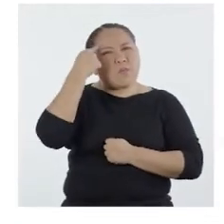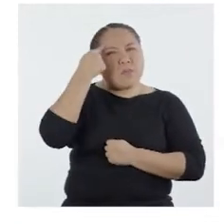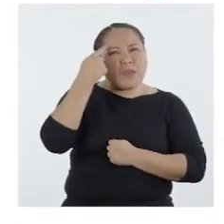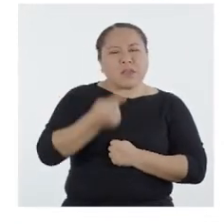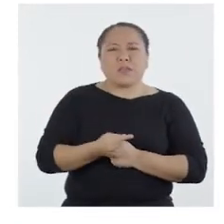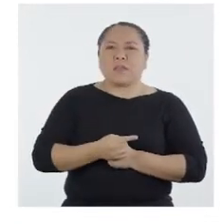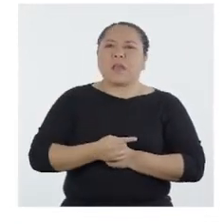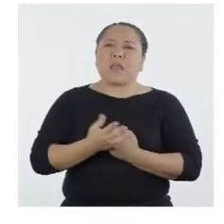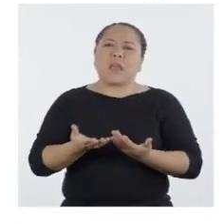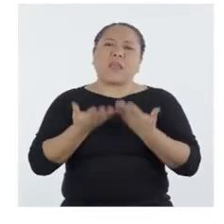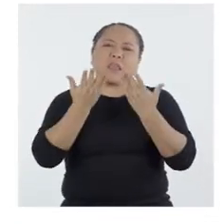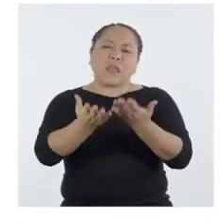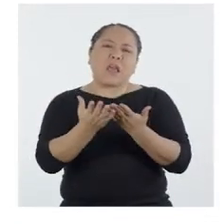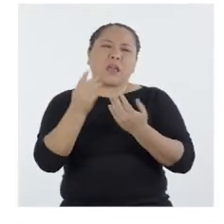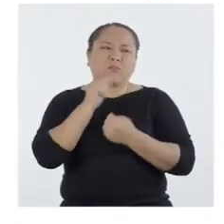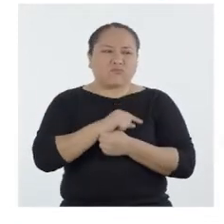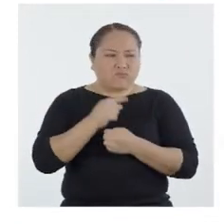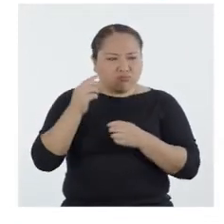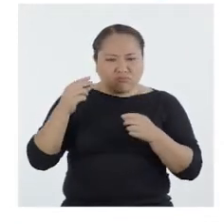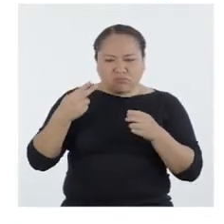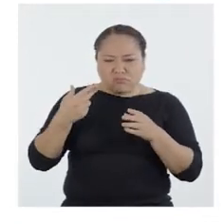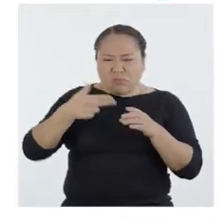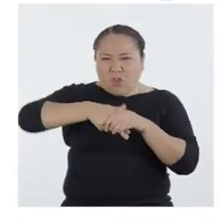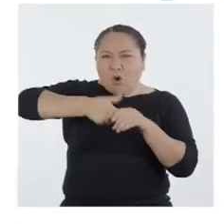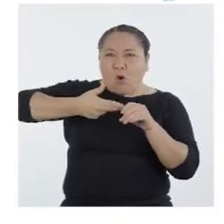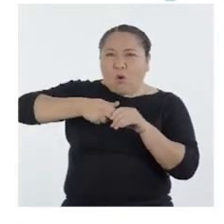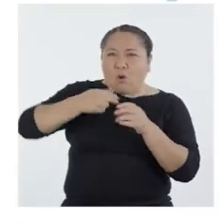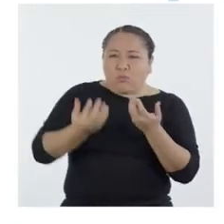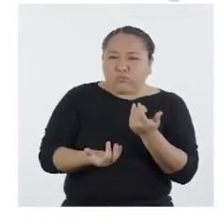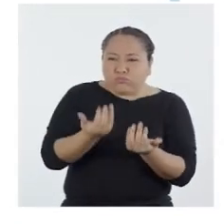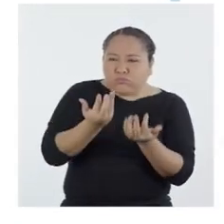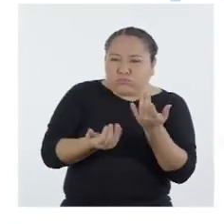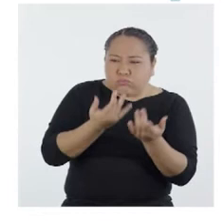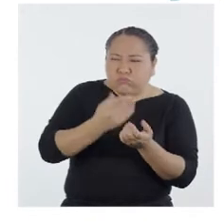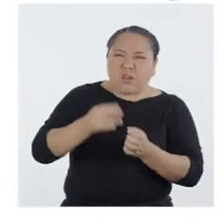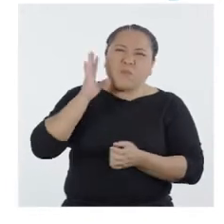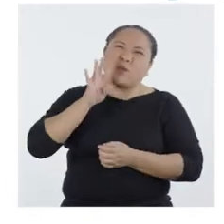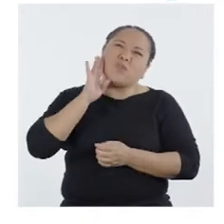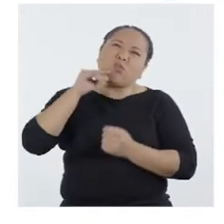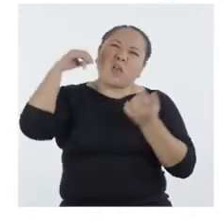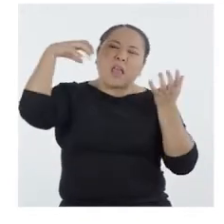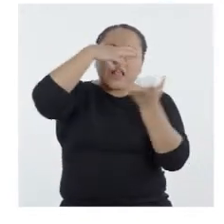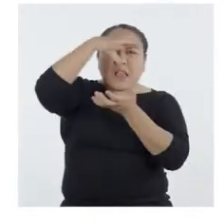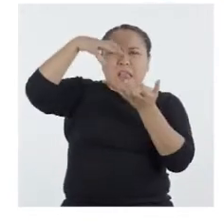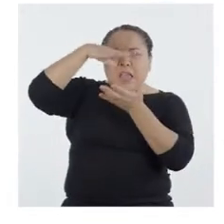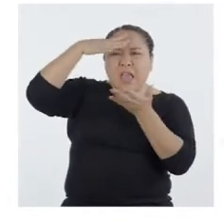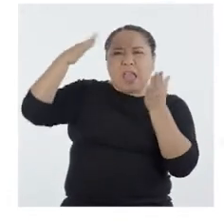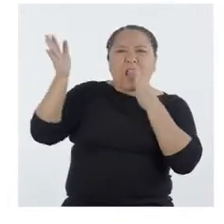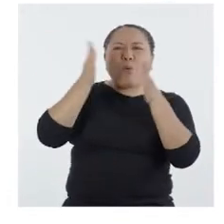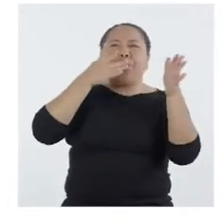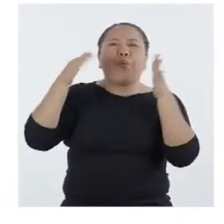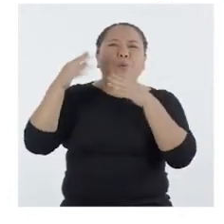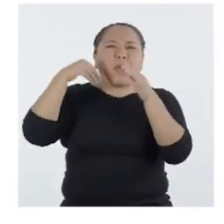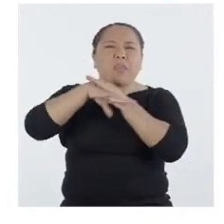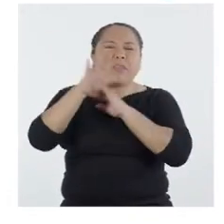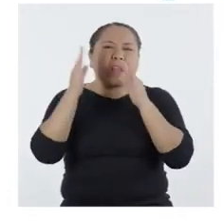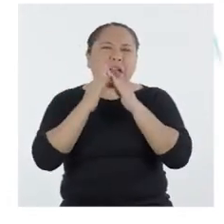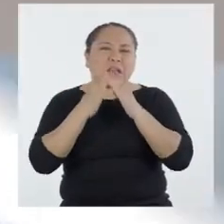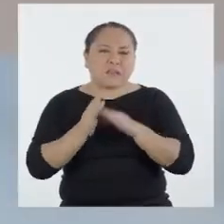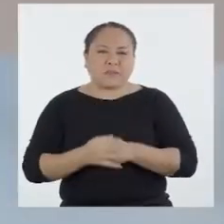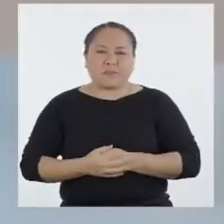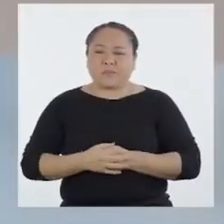creen que es lo que producen los combustibles al cocinar para que se contamine el aire del interior de las casas?